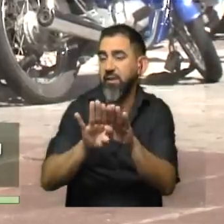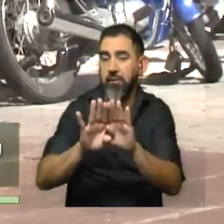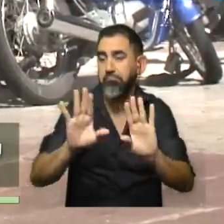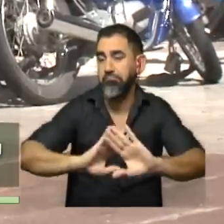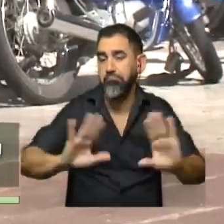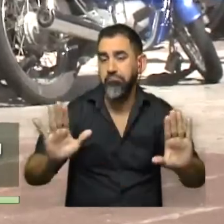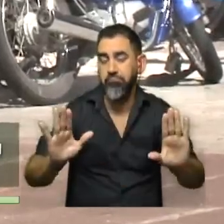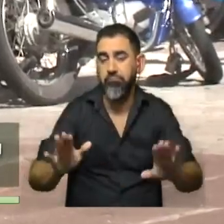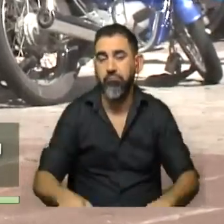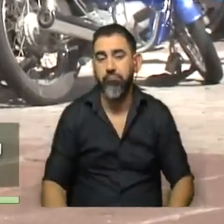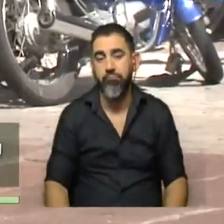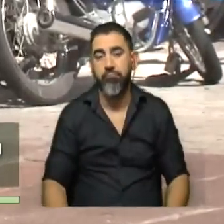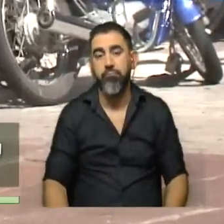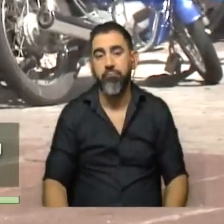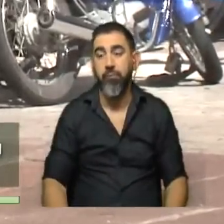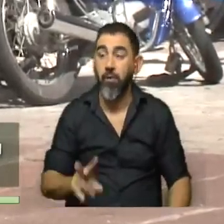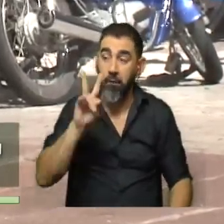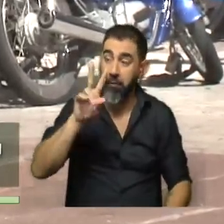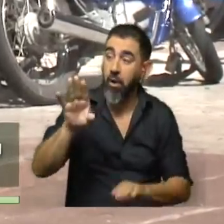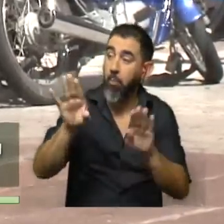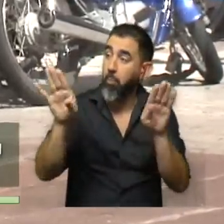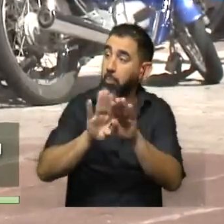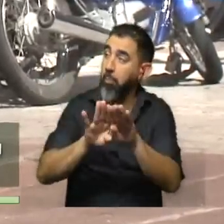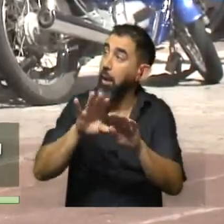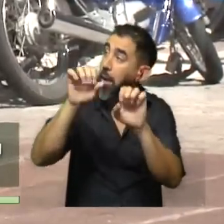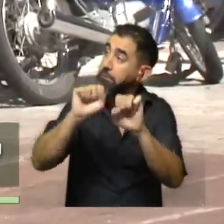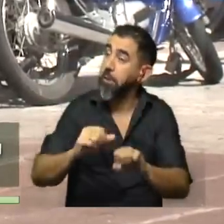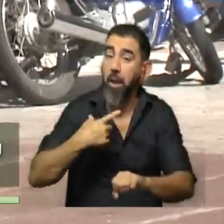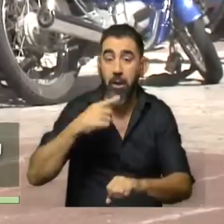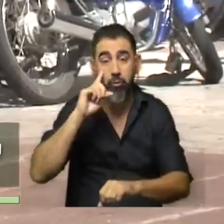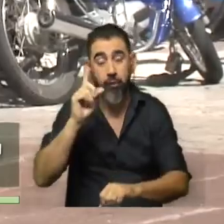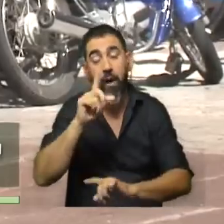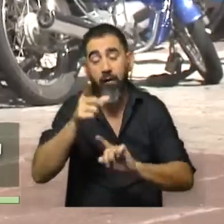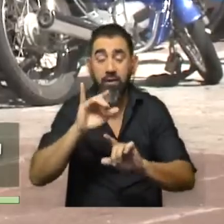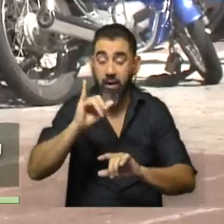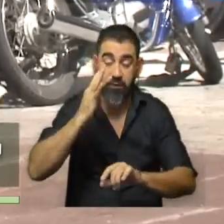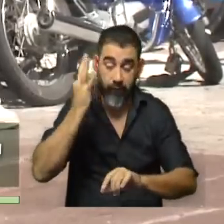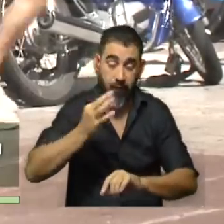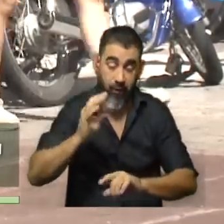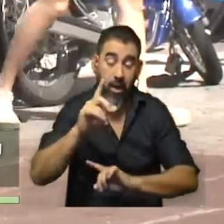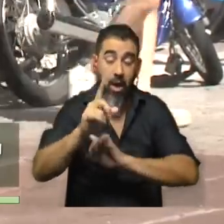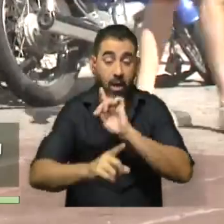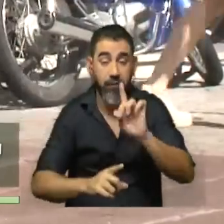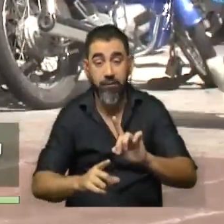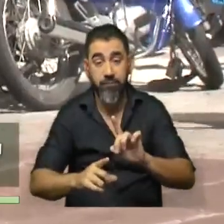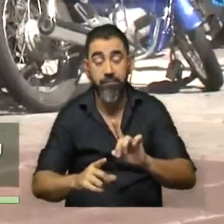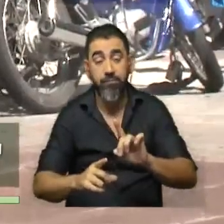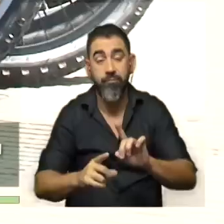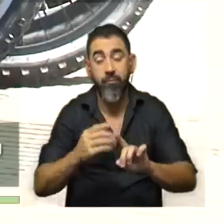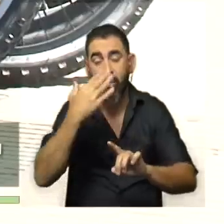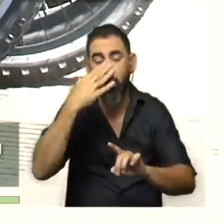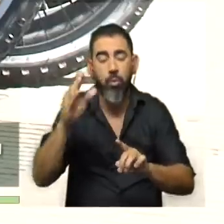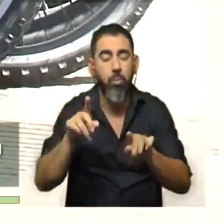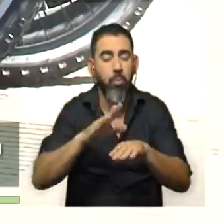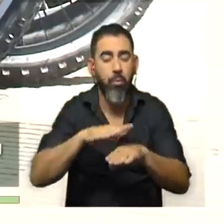cerrar. Un beso, cruzaste por la puerta y viste que bajaron la persiana, digamos. Muchas veces esa es la realidad, porque a veces, y sobre todo en las últimas